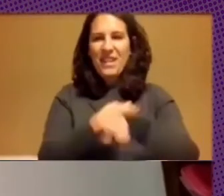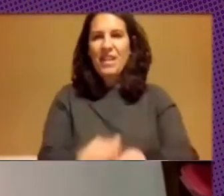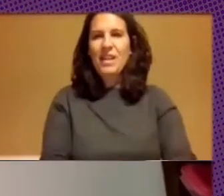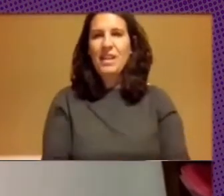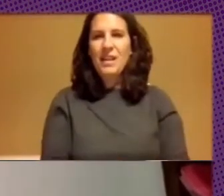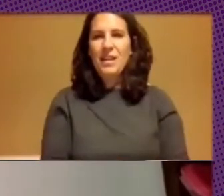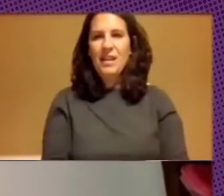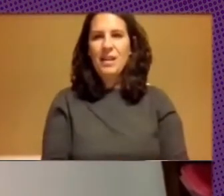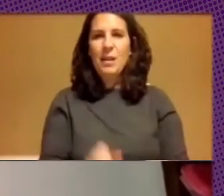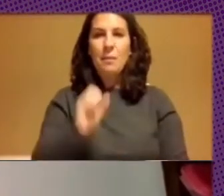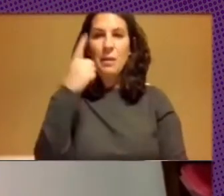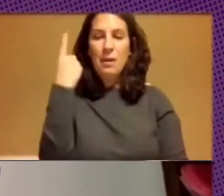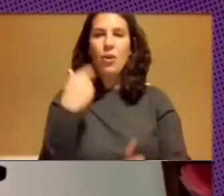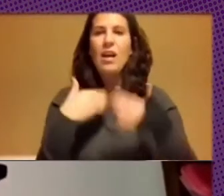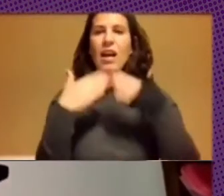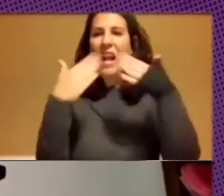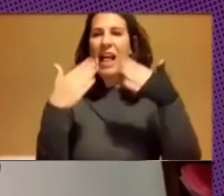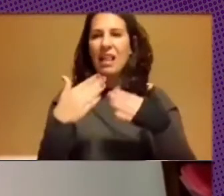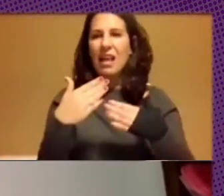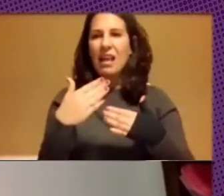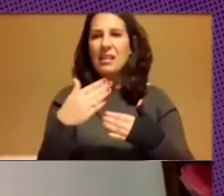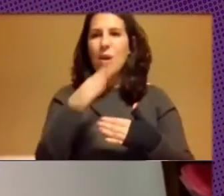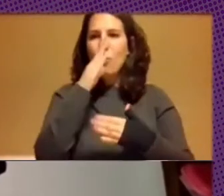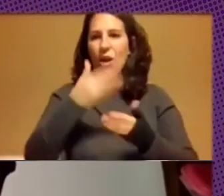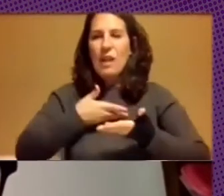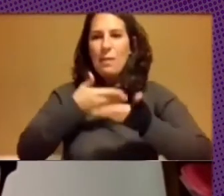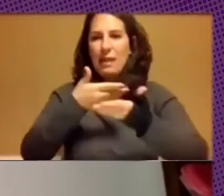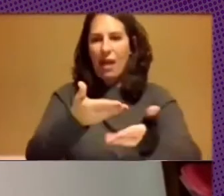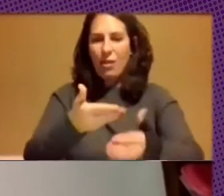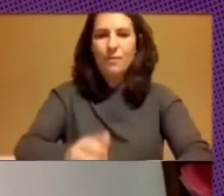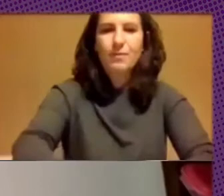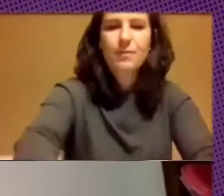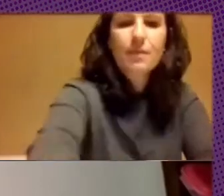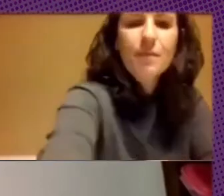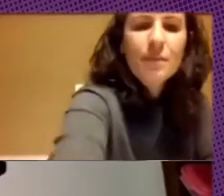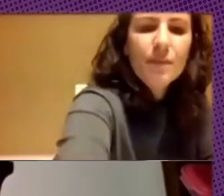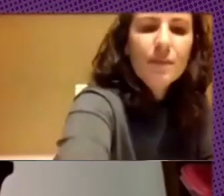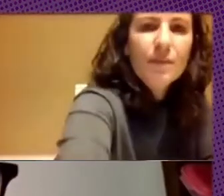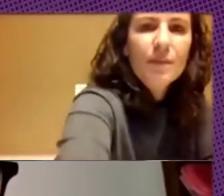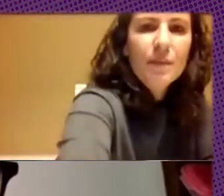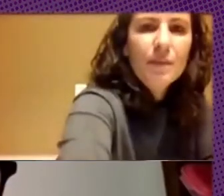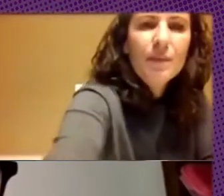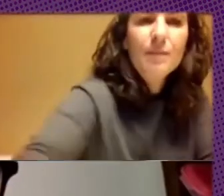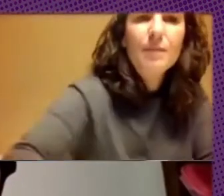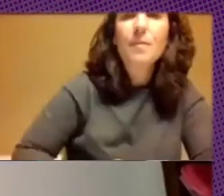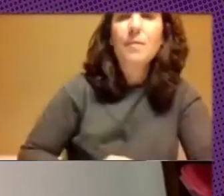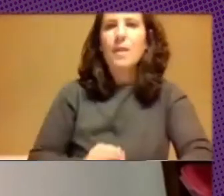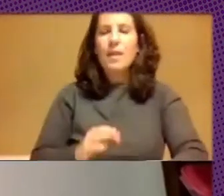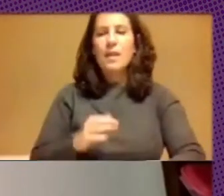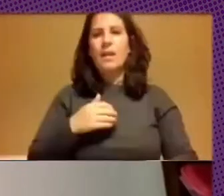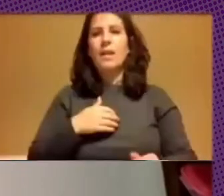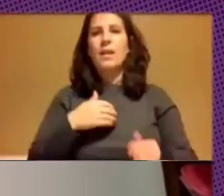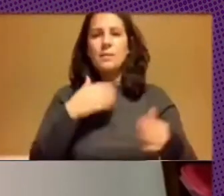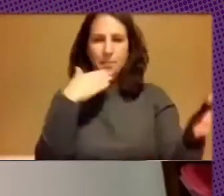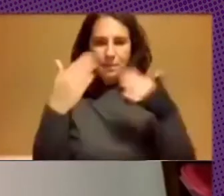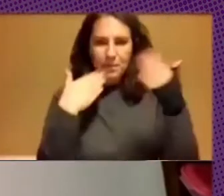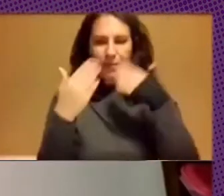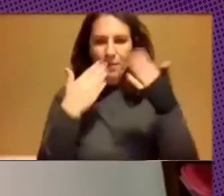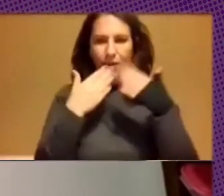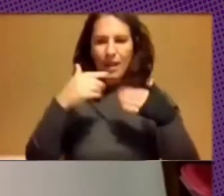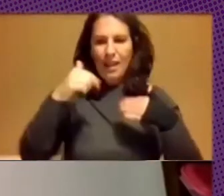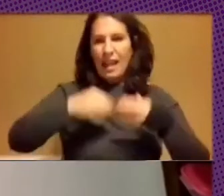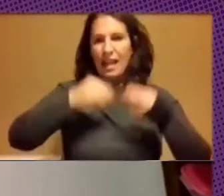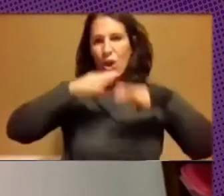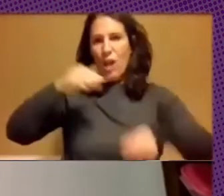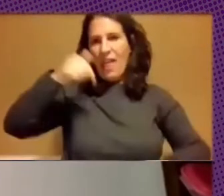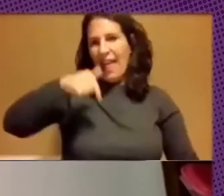Bueno, primero que nada, les las gracias por habernos invitado, y bueno, poder charlar un poquito de la historia de este lado del mundo,